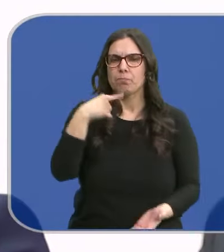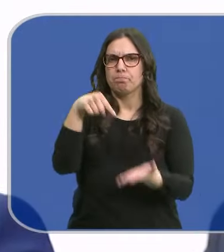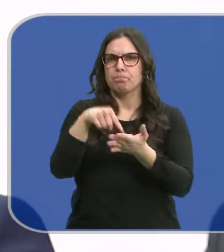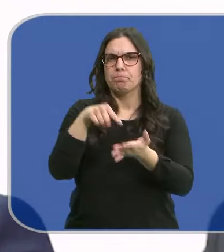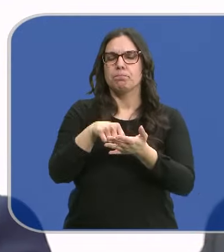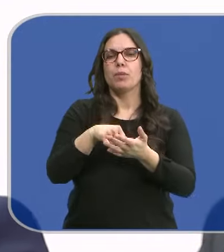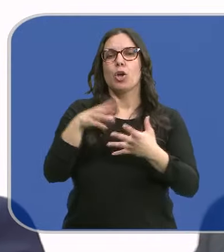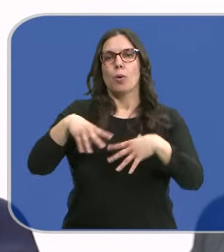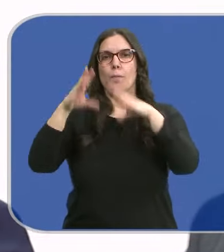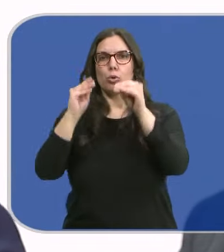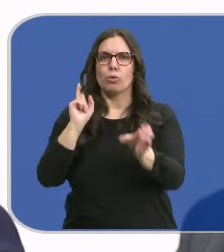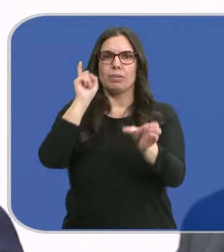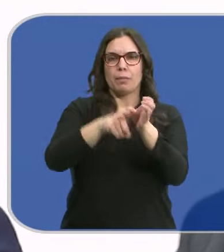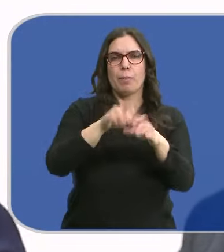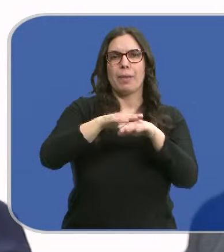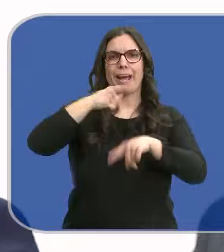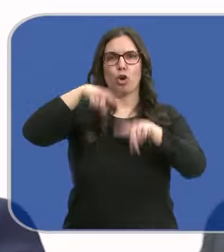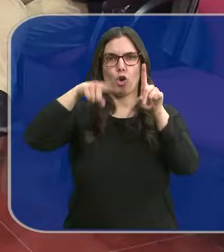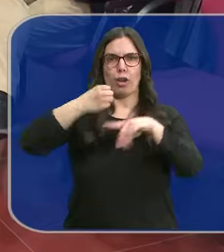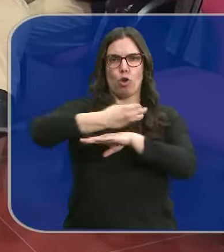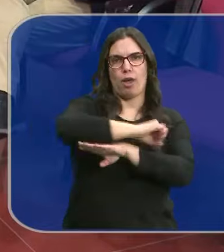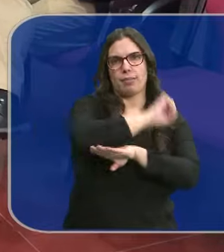reivindicado la presencia de Burgos en el corredor atlántico.